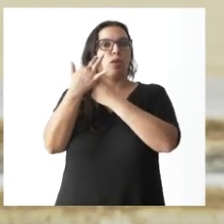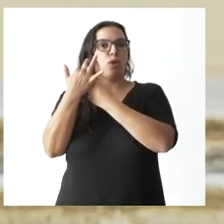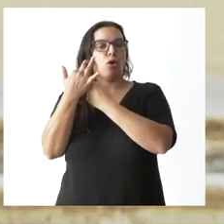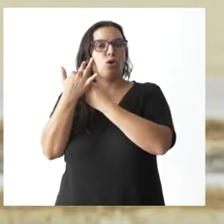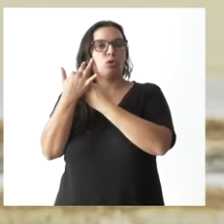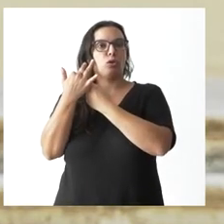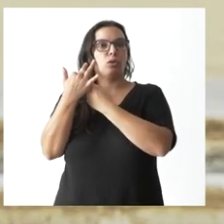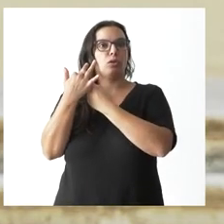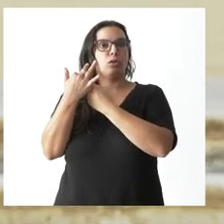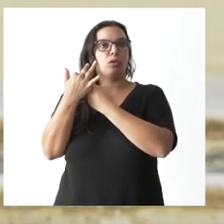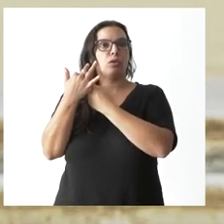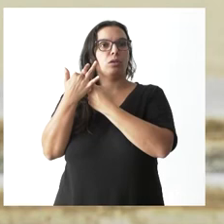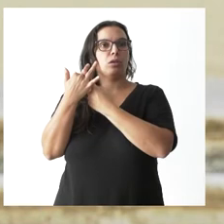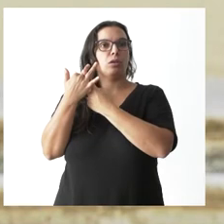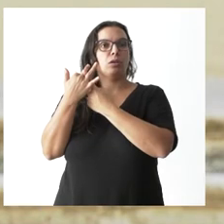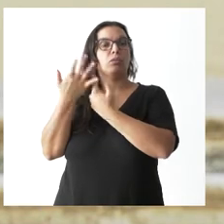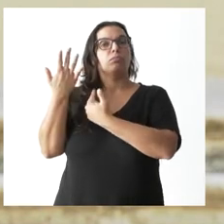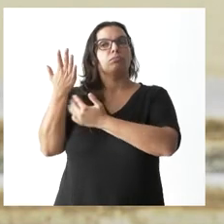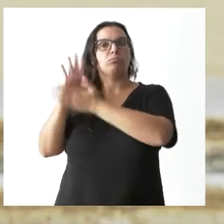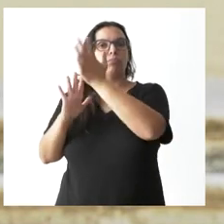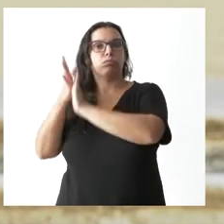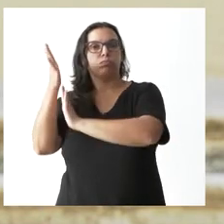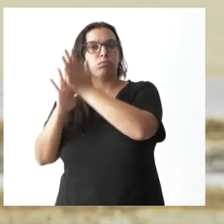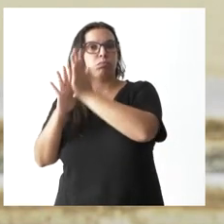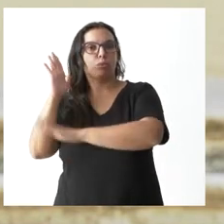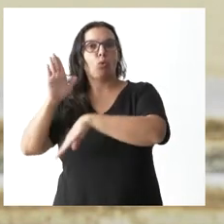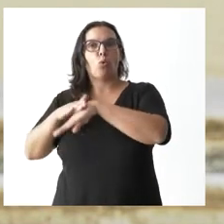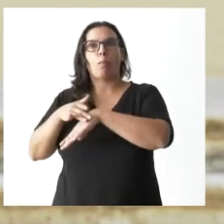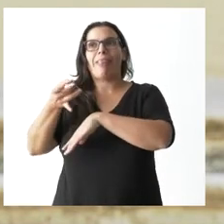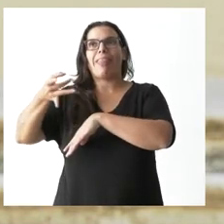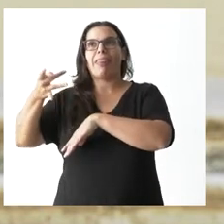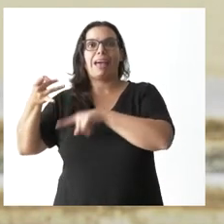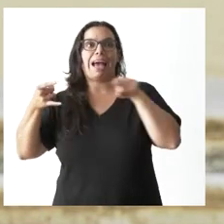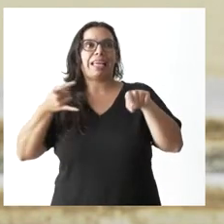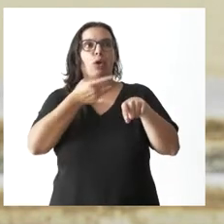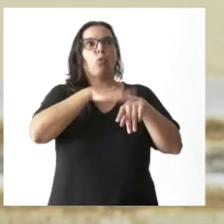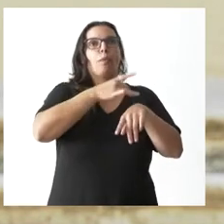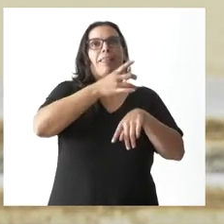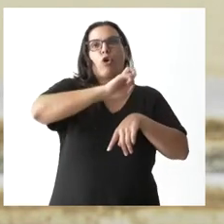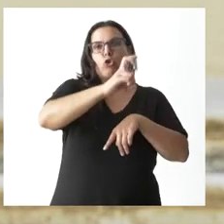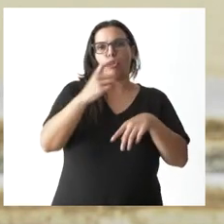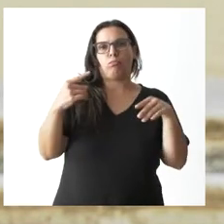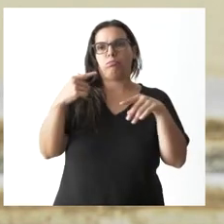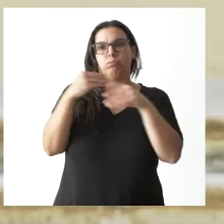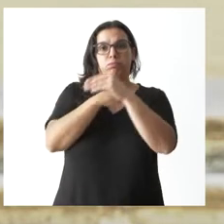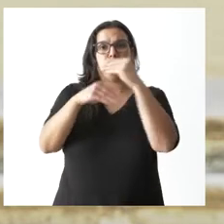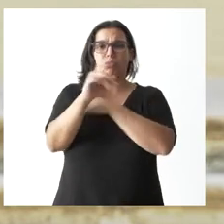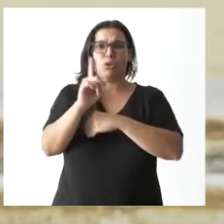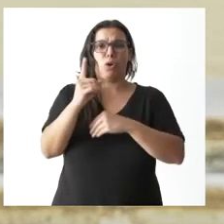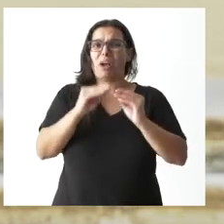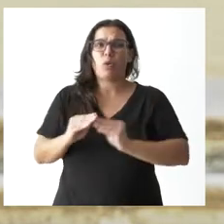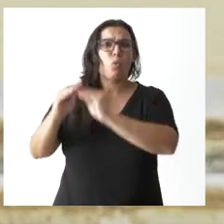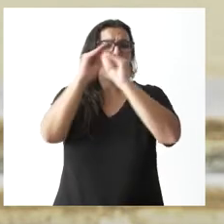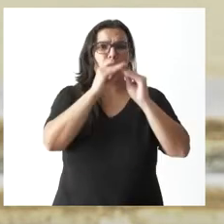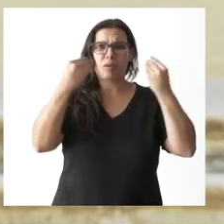las que motiven los incendios y en otras comunidades autónomas sean otras circunstancias. Son las mismas circunstancias